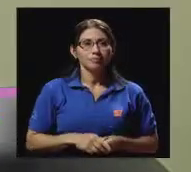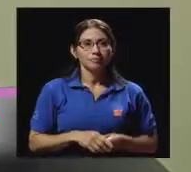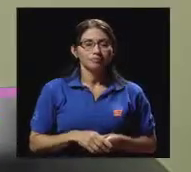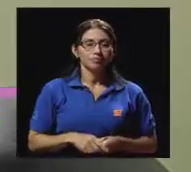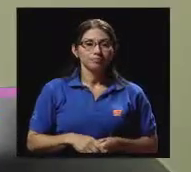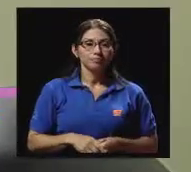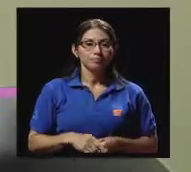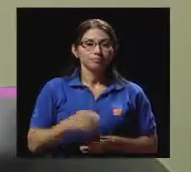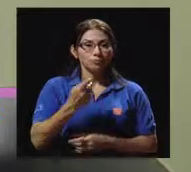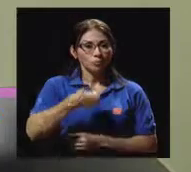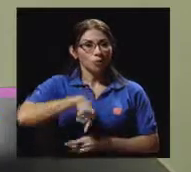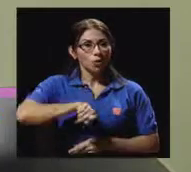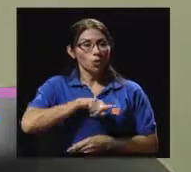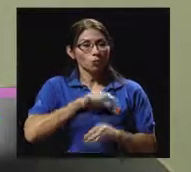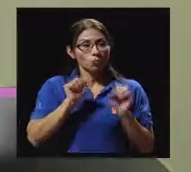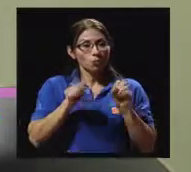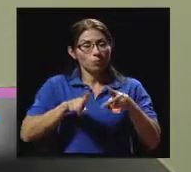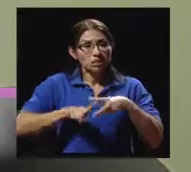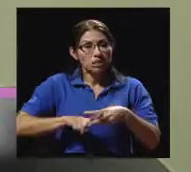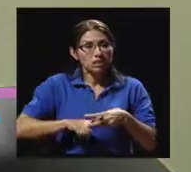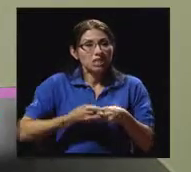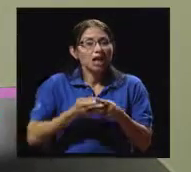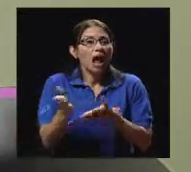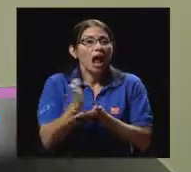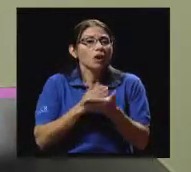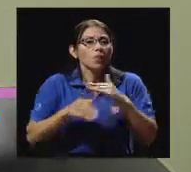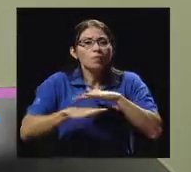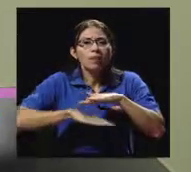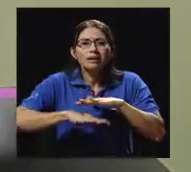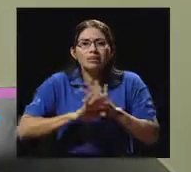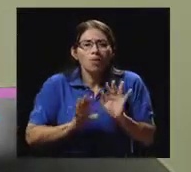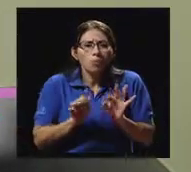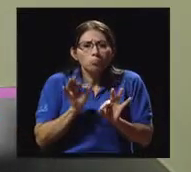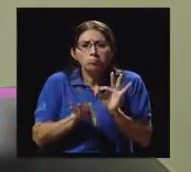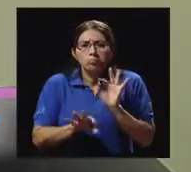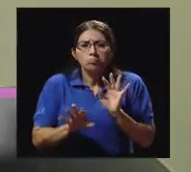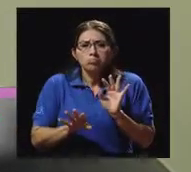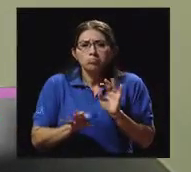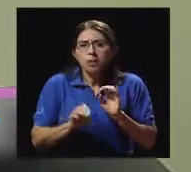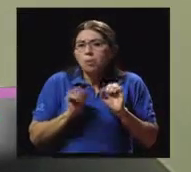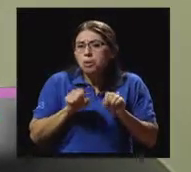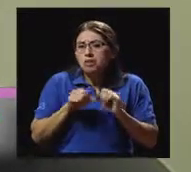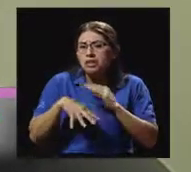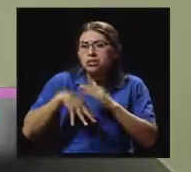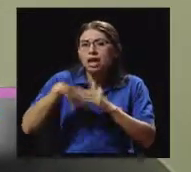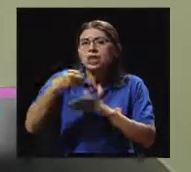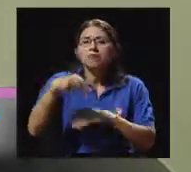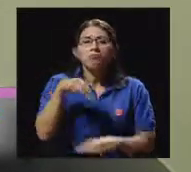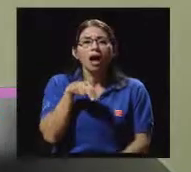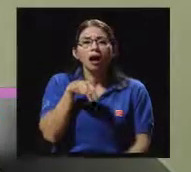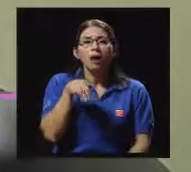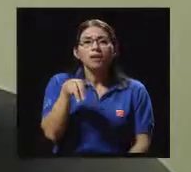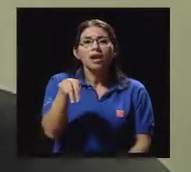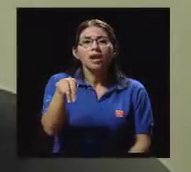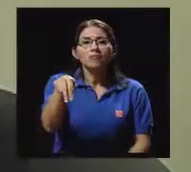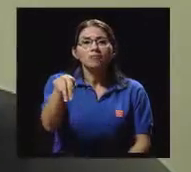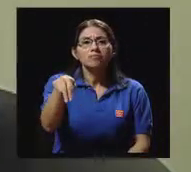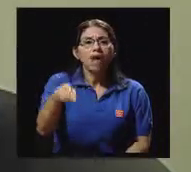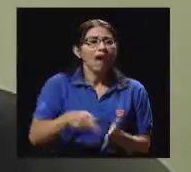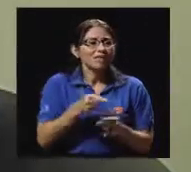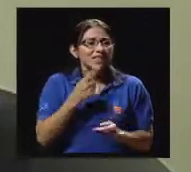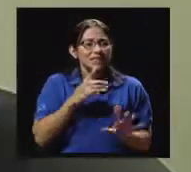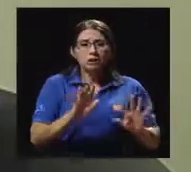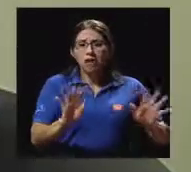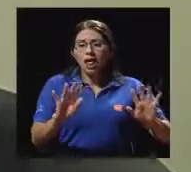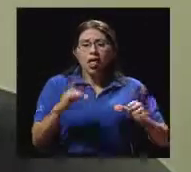podemos iniciar con algo muy básico, salir a caminar, ¿verdad? Podemos, a veces te decimos, no, pero es que no nos queda tiempo